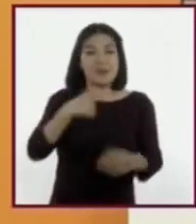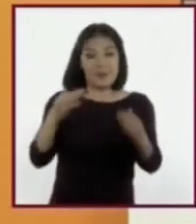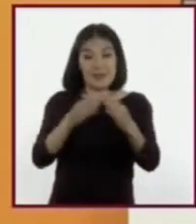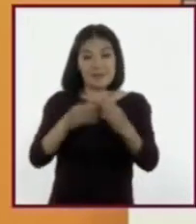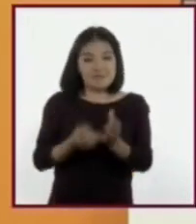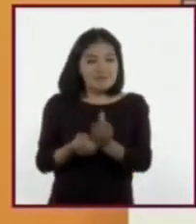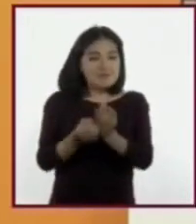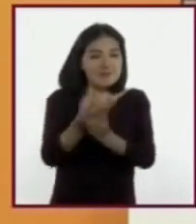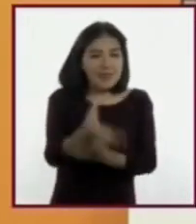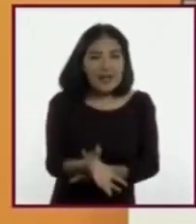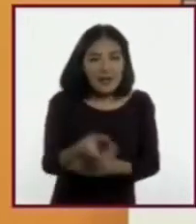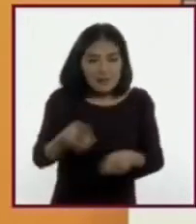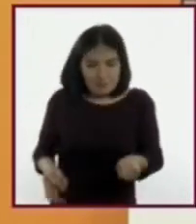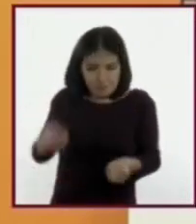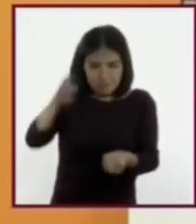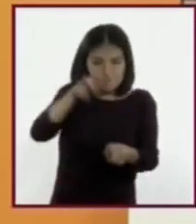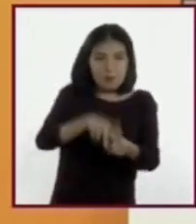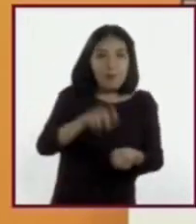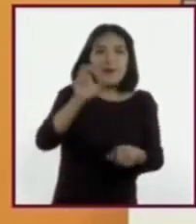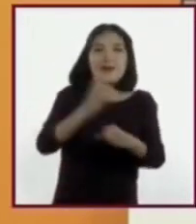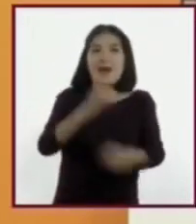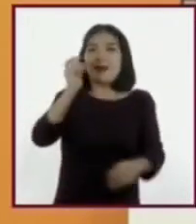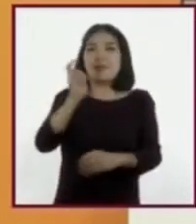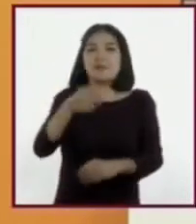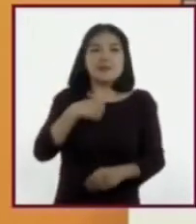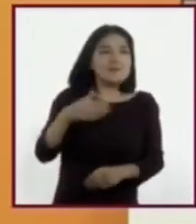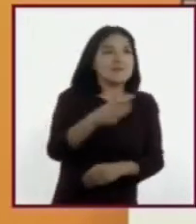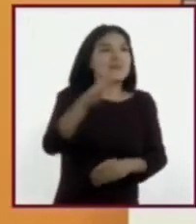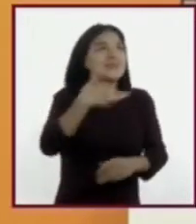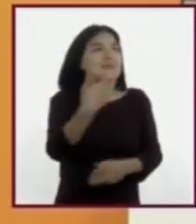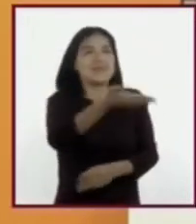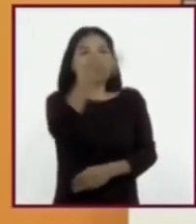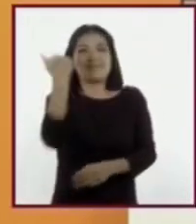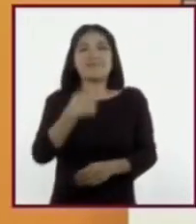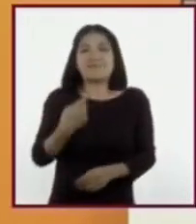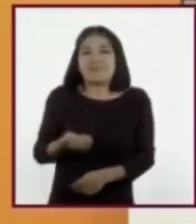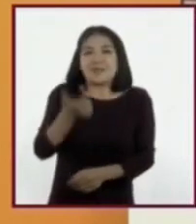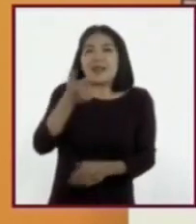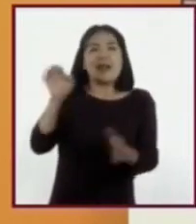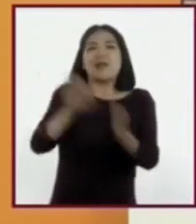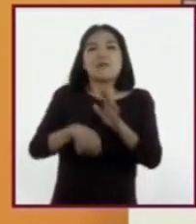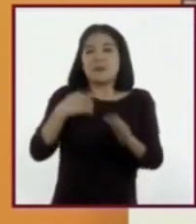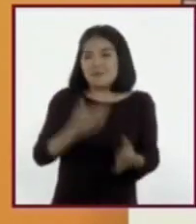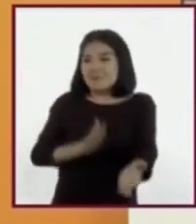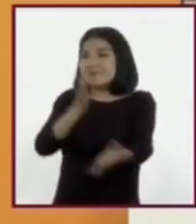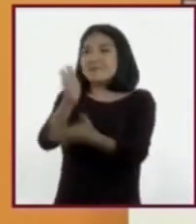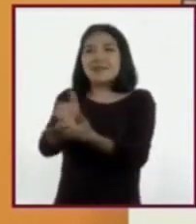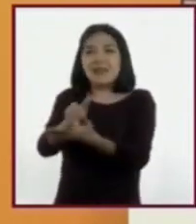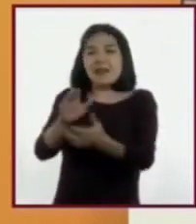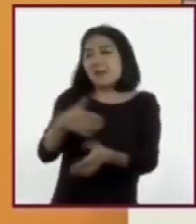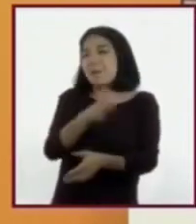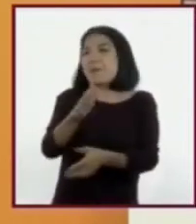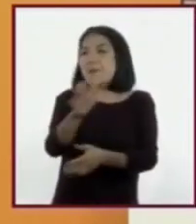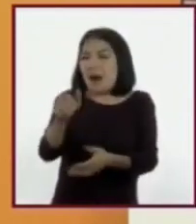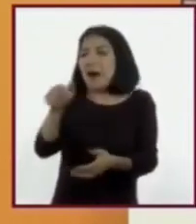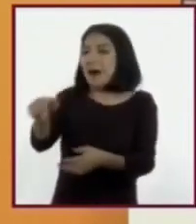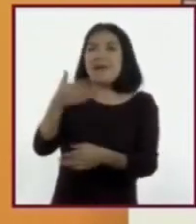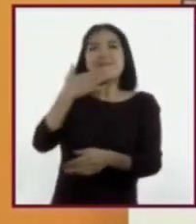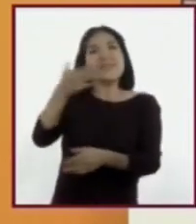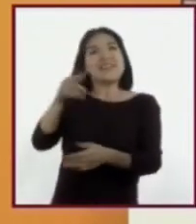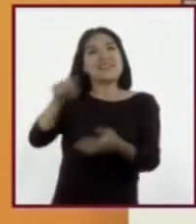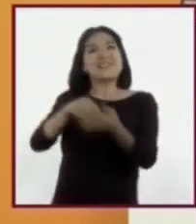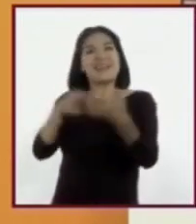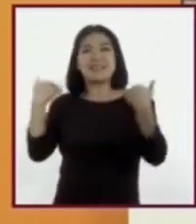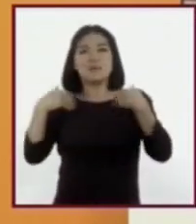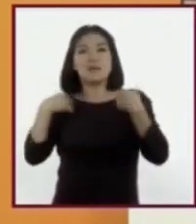pase o solo caminar sin rumbo. Puede ser que lleguen a un lugar que les guste, que no pase nada y puedan regresar.